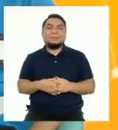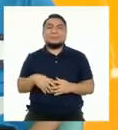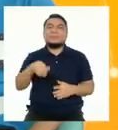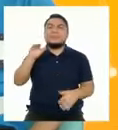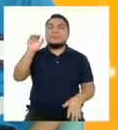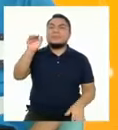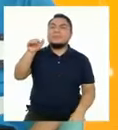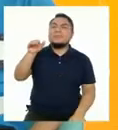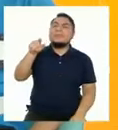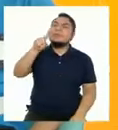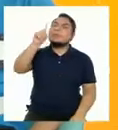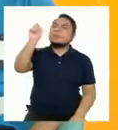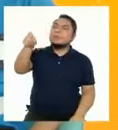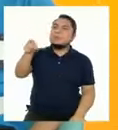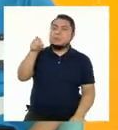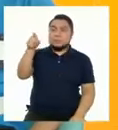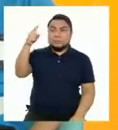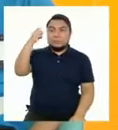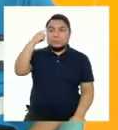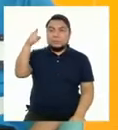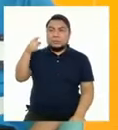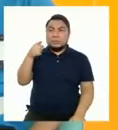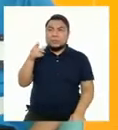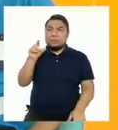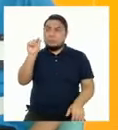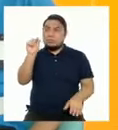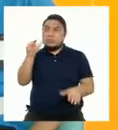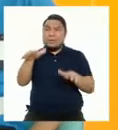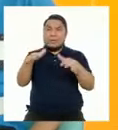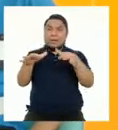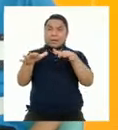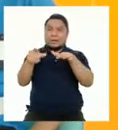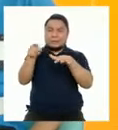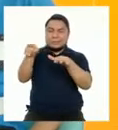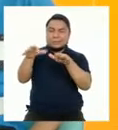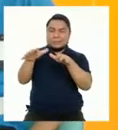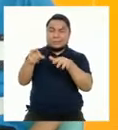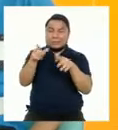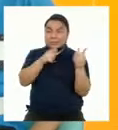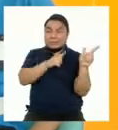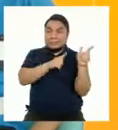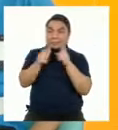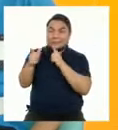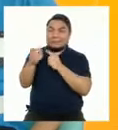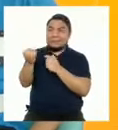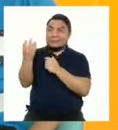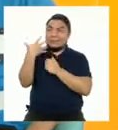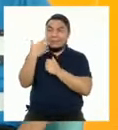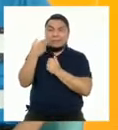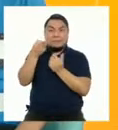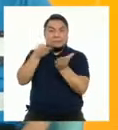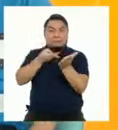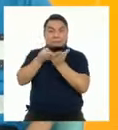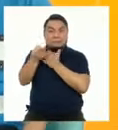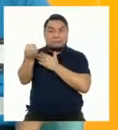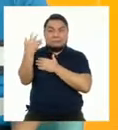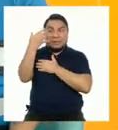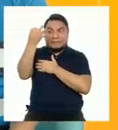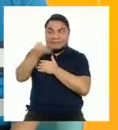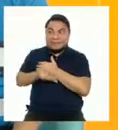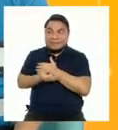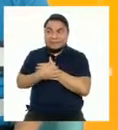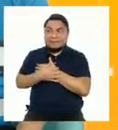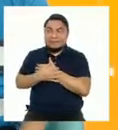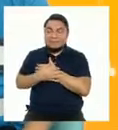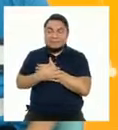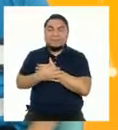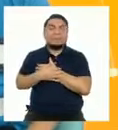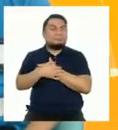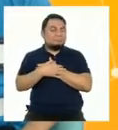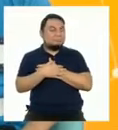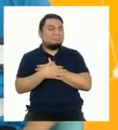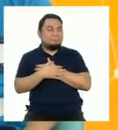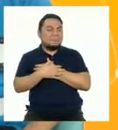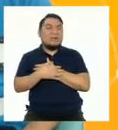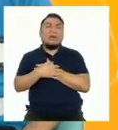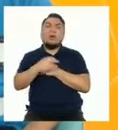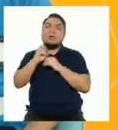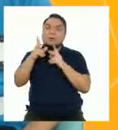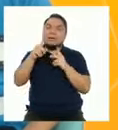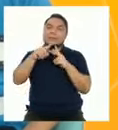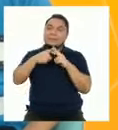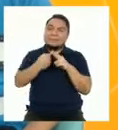Jonathan, veo que estás un poco nervioso. ¿Estás listo para decir nada más que la verdad? Entonces,